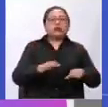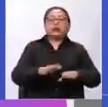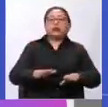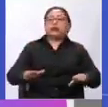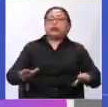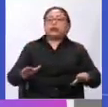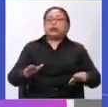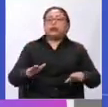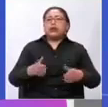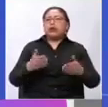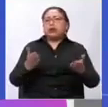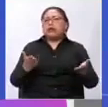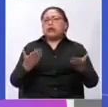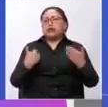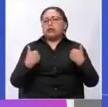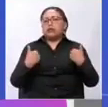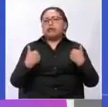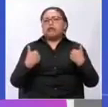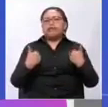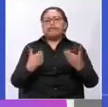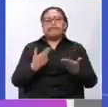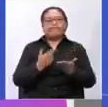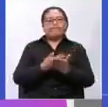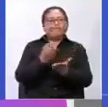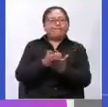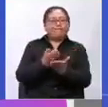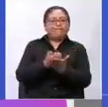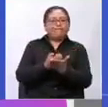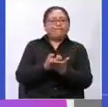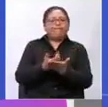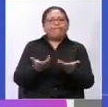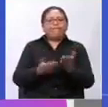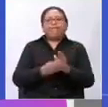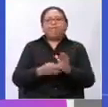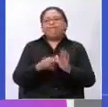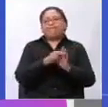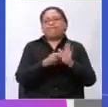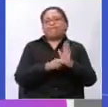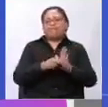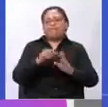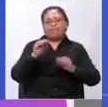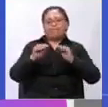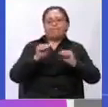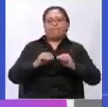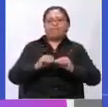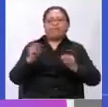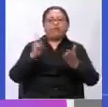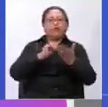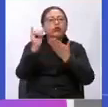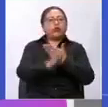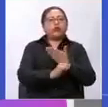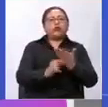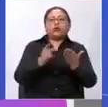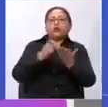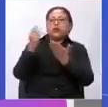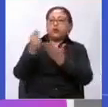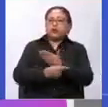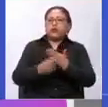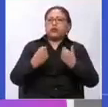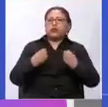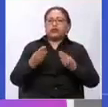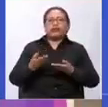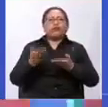estén plasmados en recursos económicos, en políticas públicas, en planes y en proyectos que les lleguen no